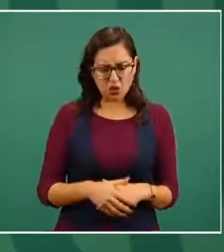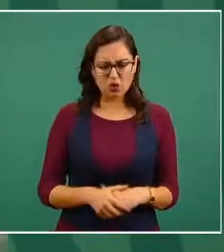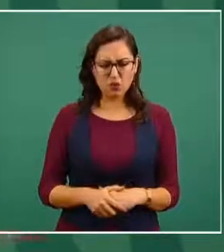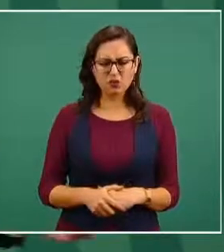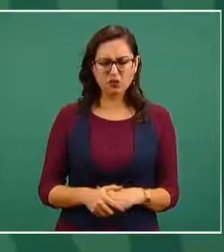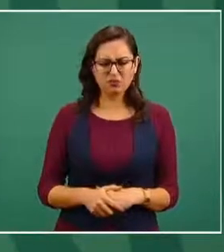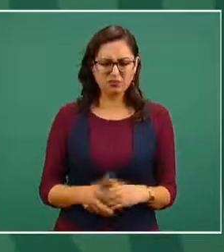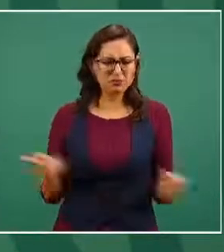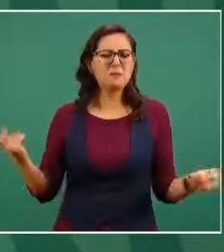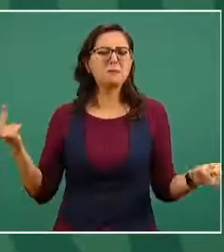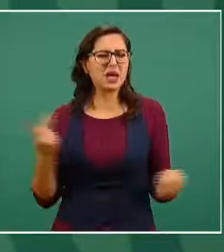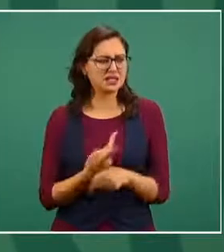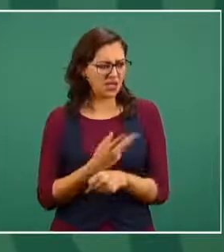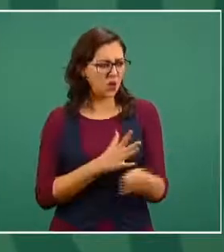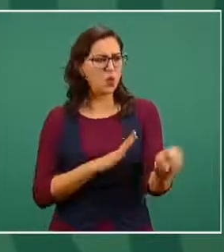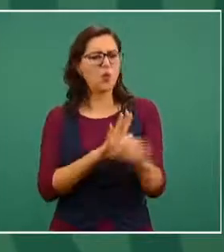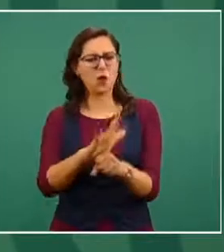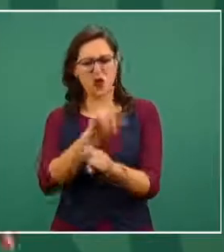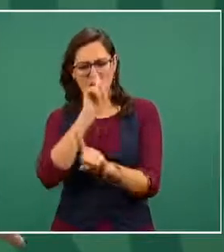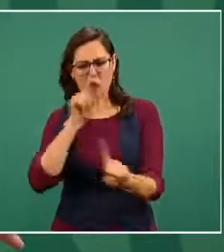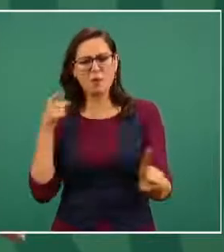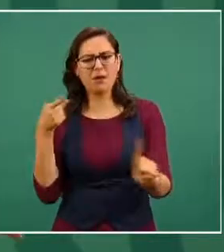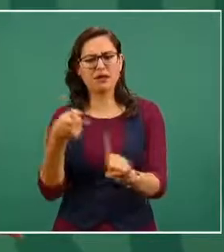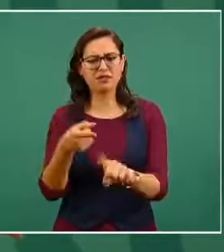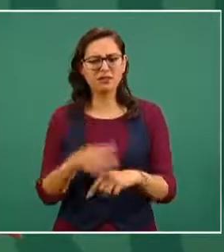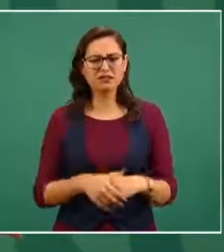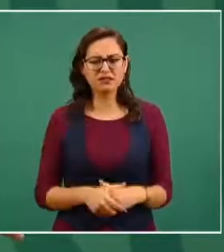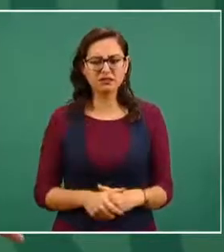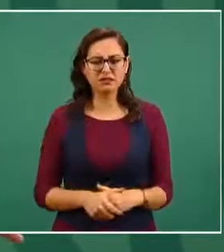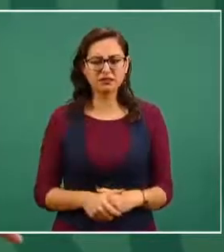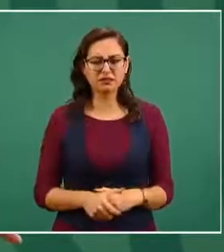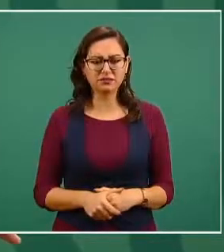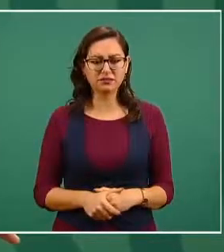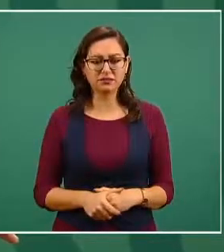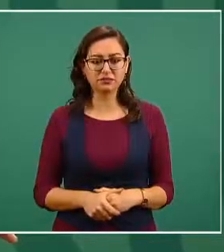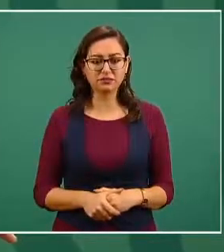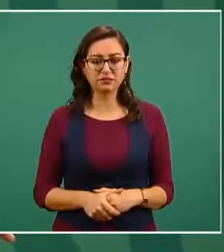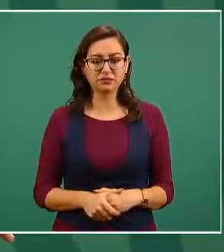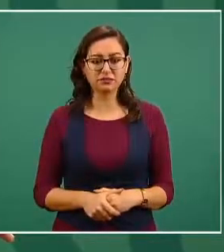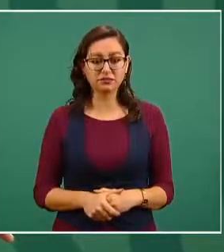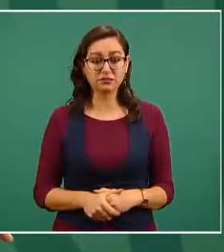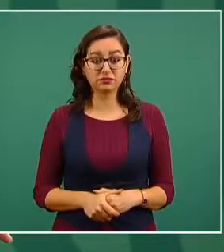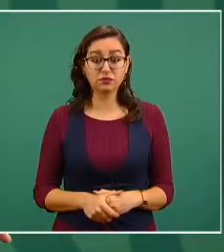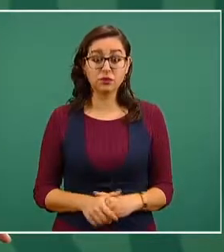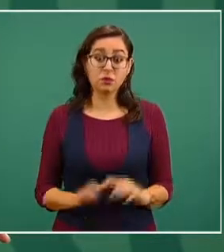qué pasó o no son tan